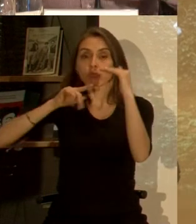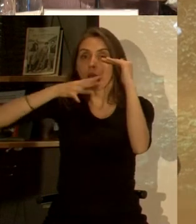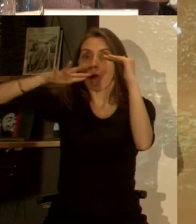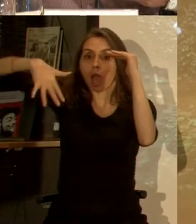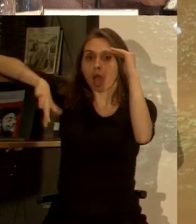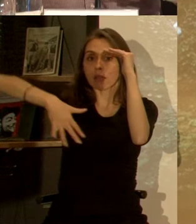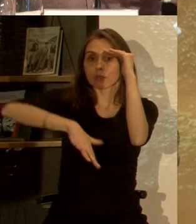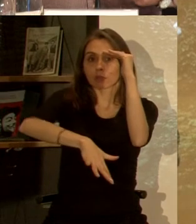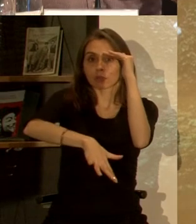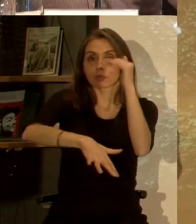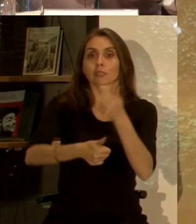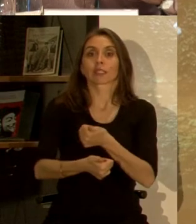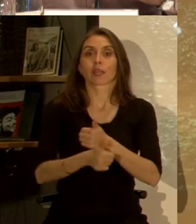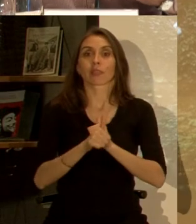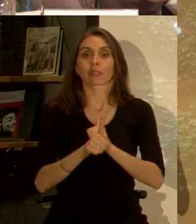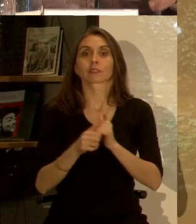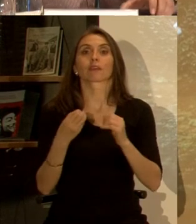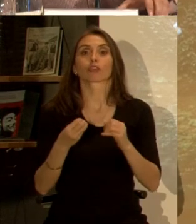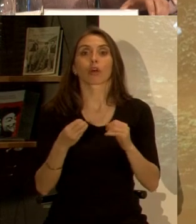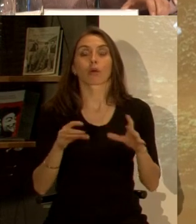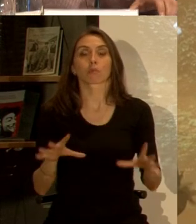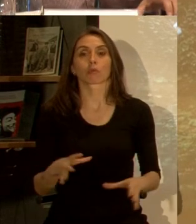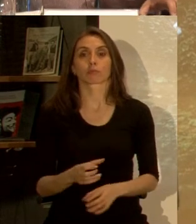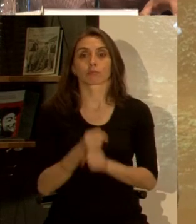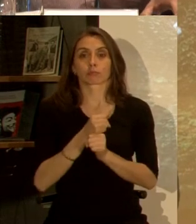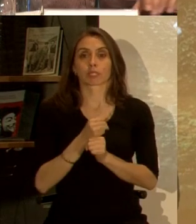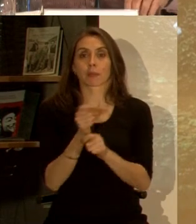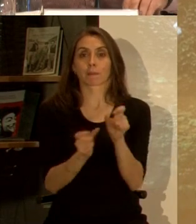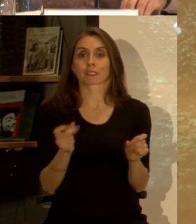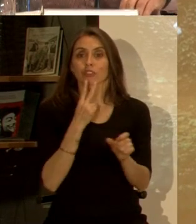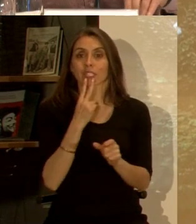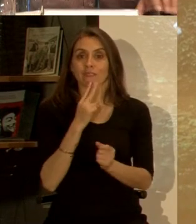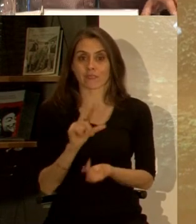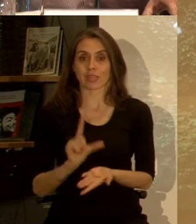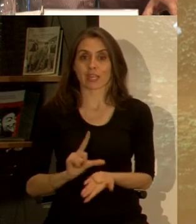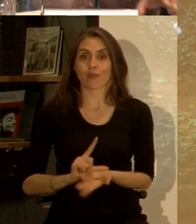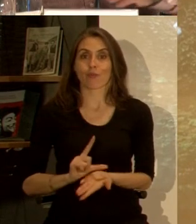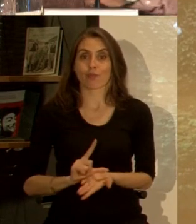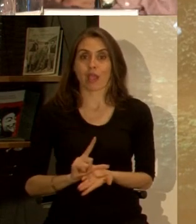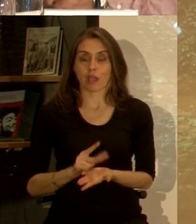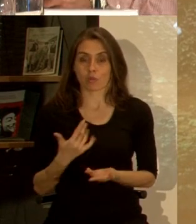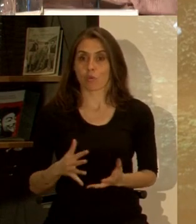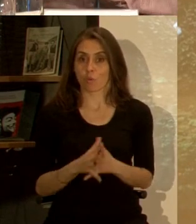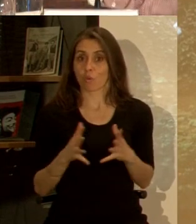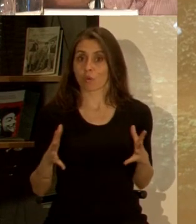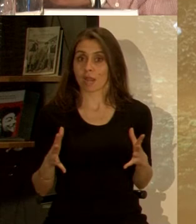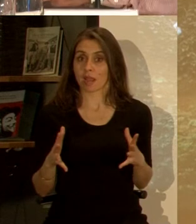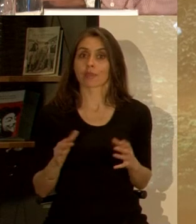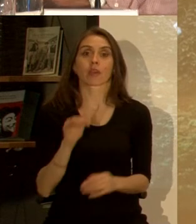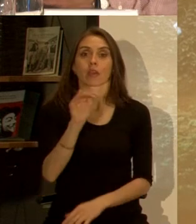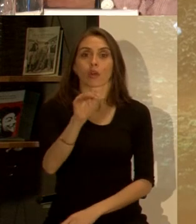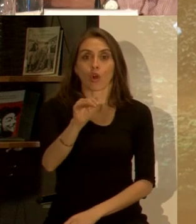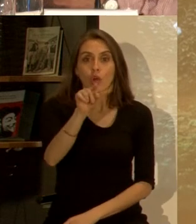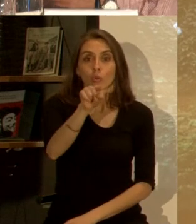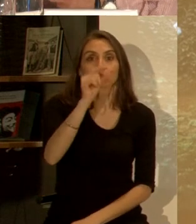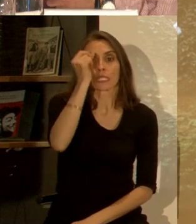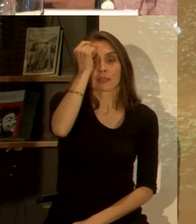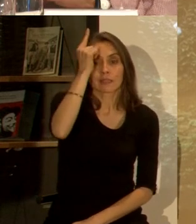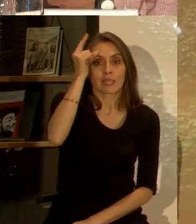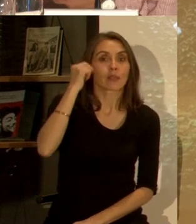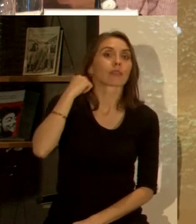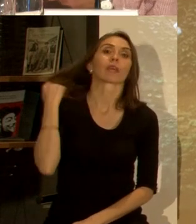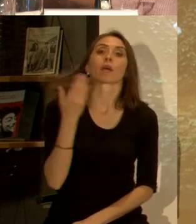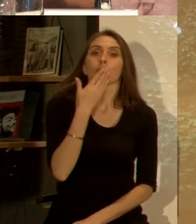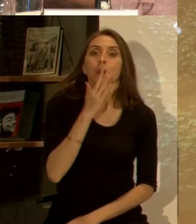el desafío de empoderar al habitante local es gigantesco para poder hacerlo entender cuál es